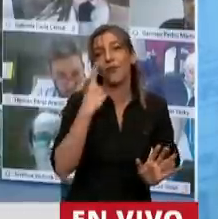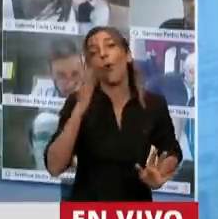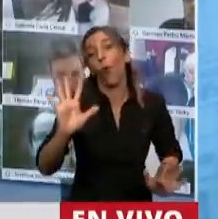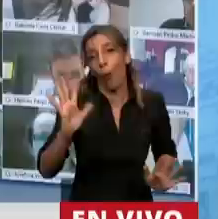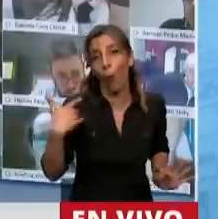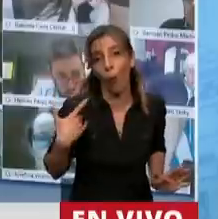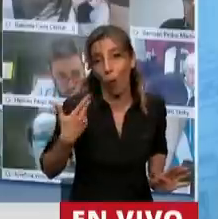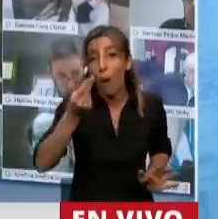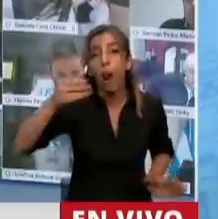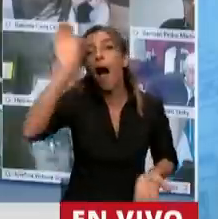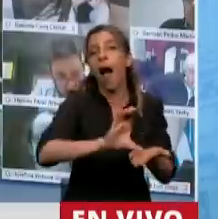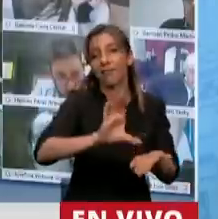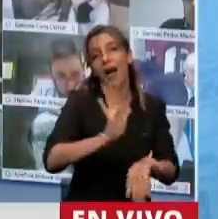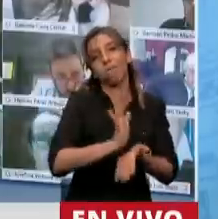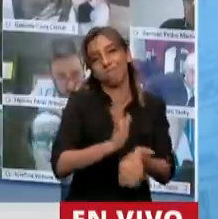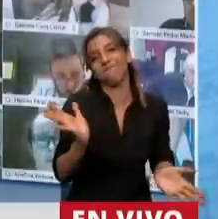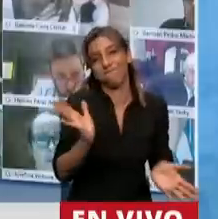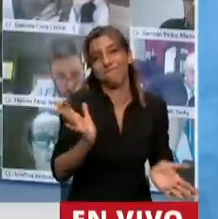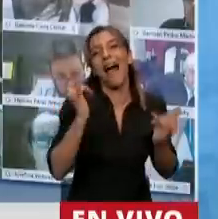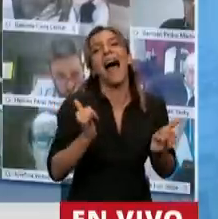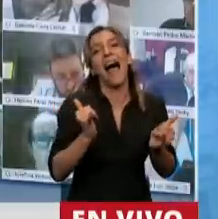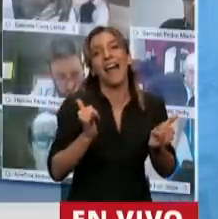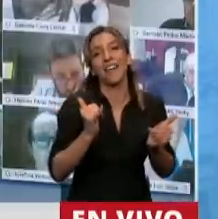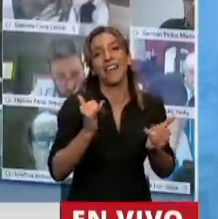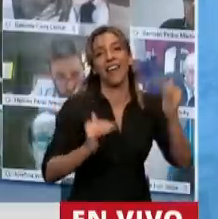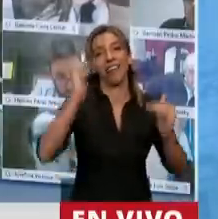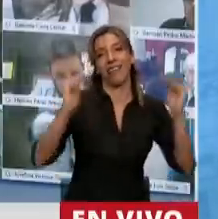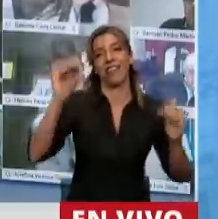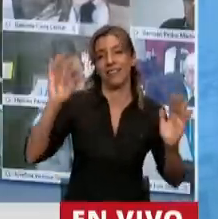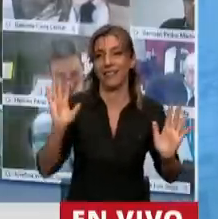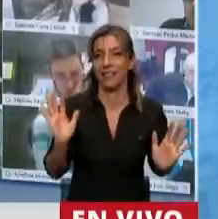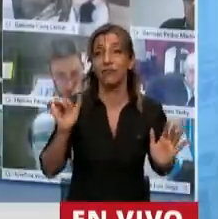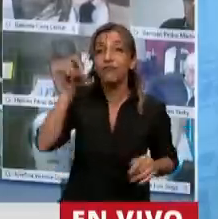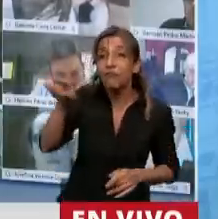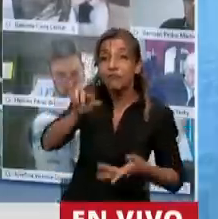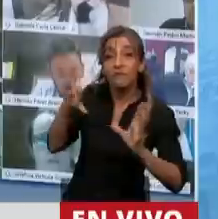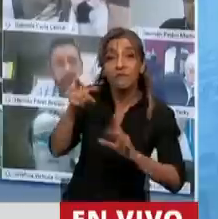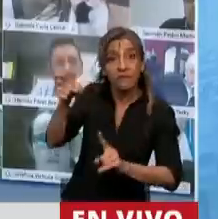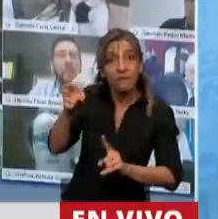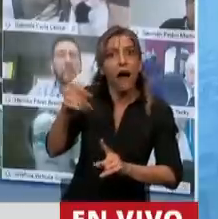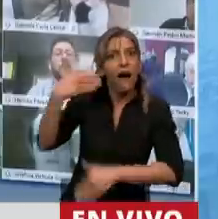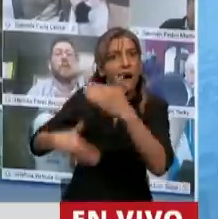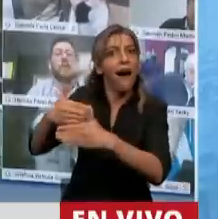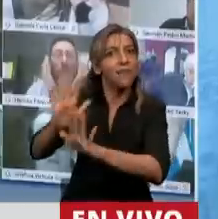institucional al cual nos están llevando no es sustentable en el tiempo.